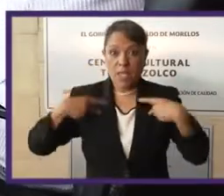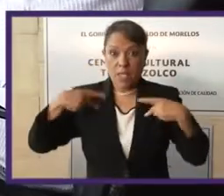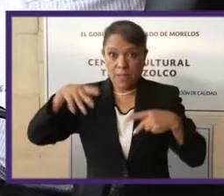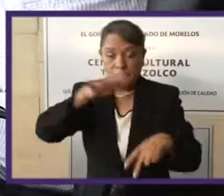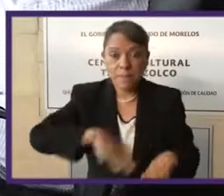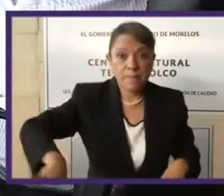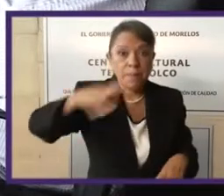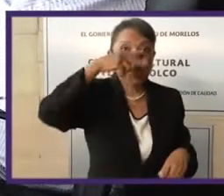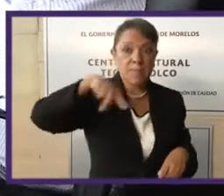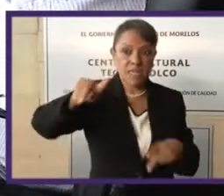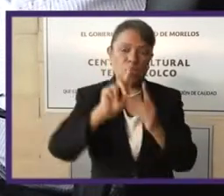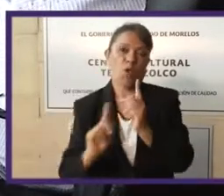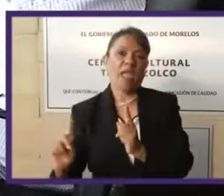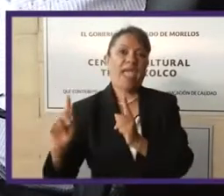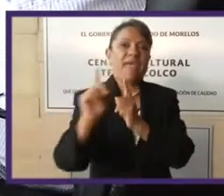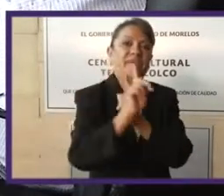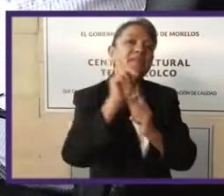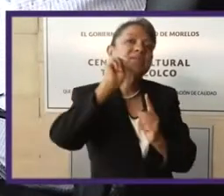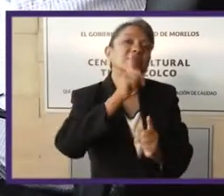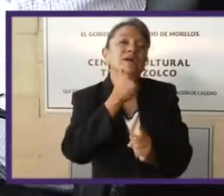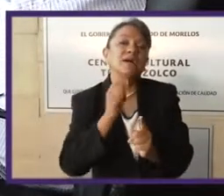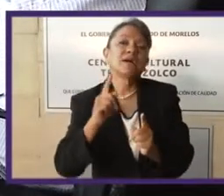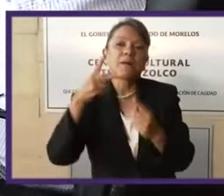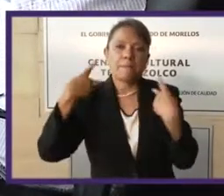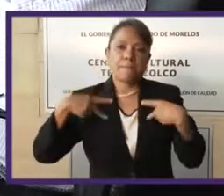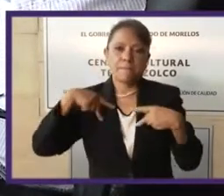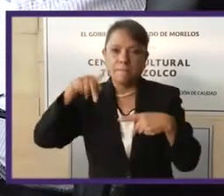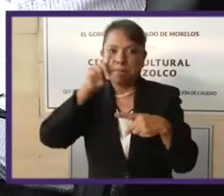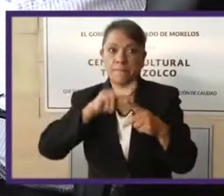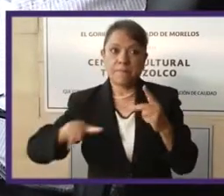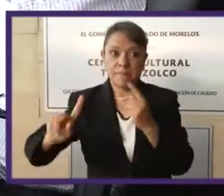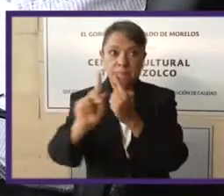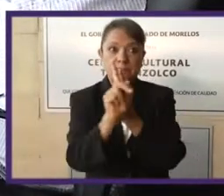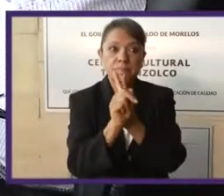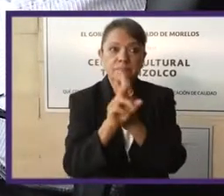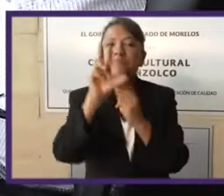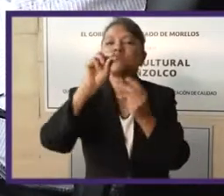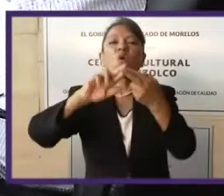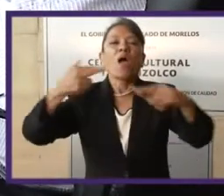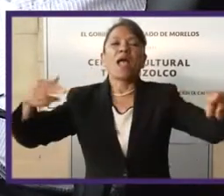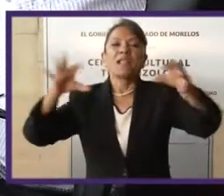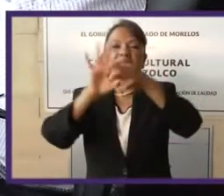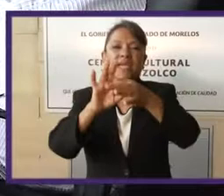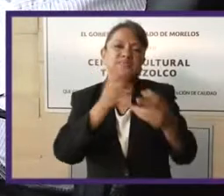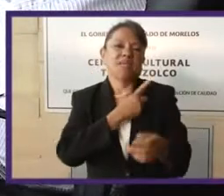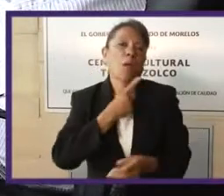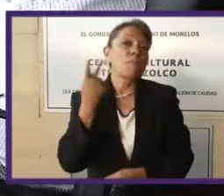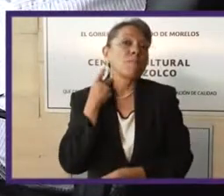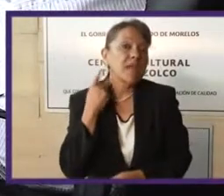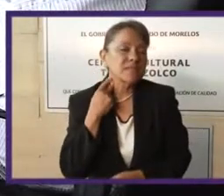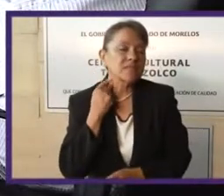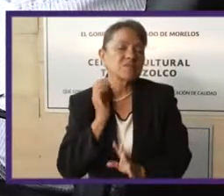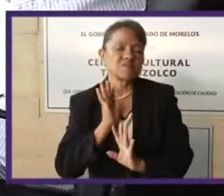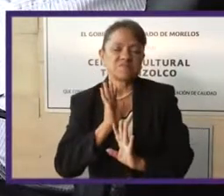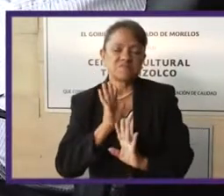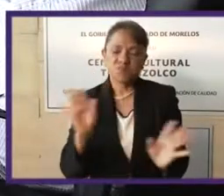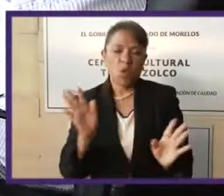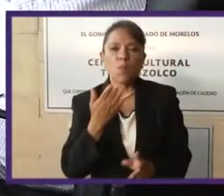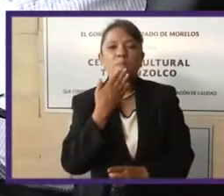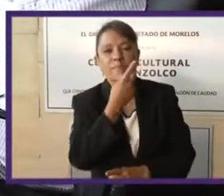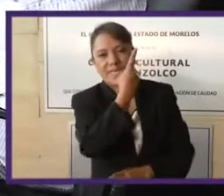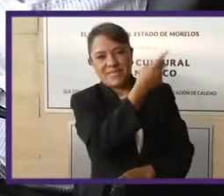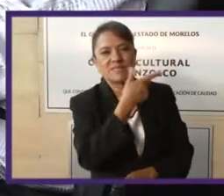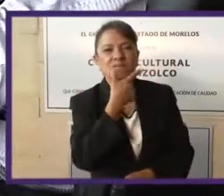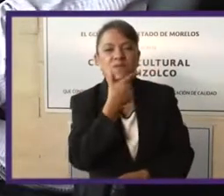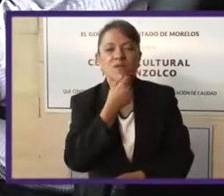mexicano por delante, a las y los mexicanos por delante, no en una alianza sólo de partidos, porque bien lo decía Mau, eso no va a